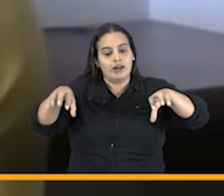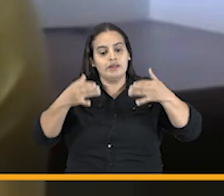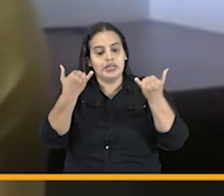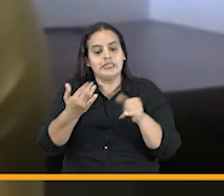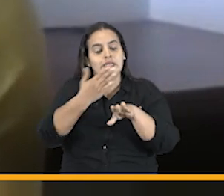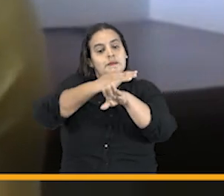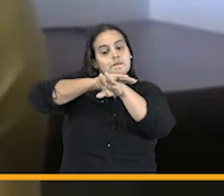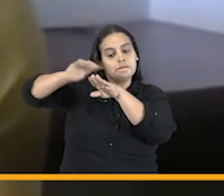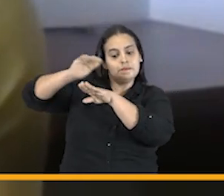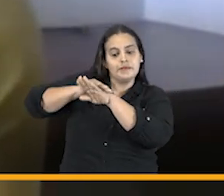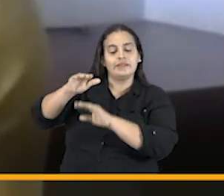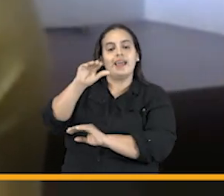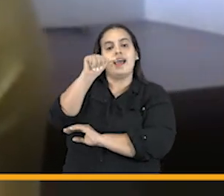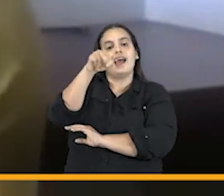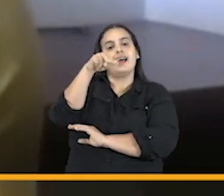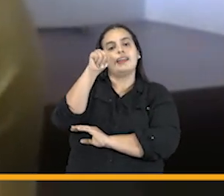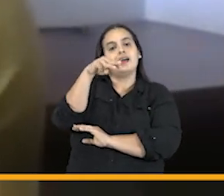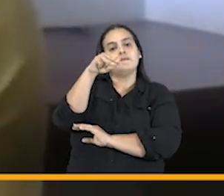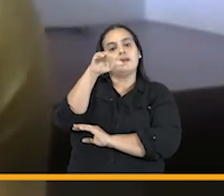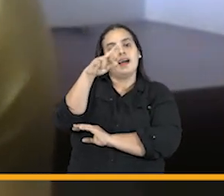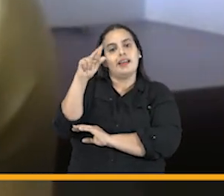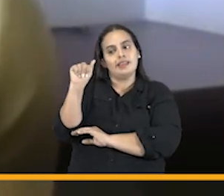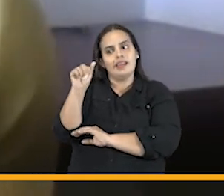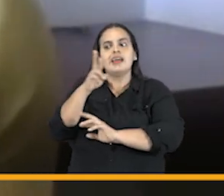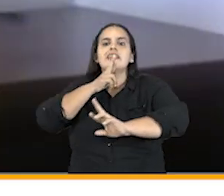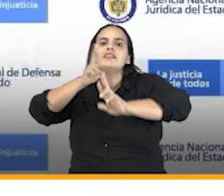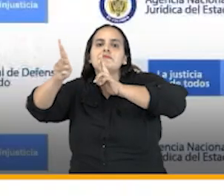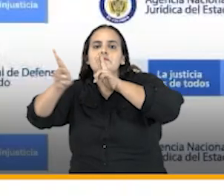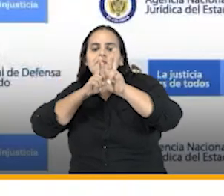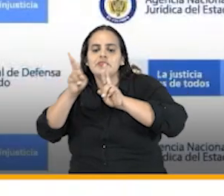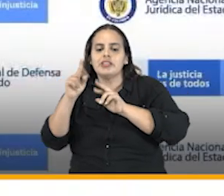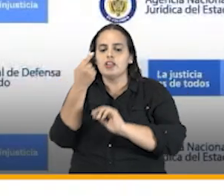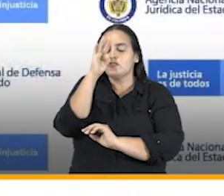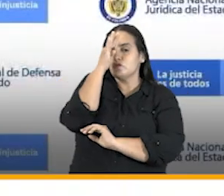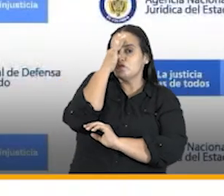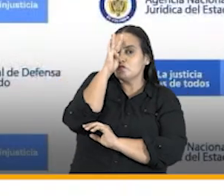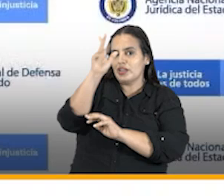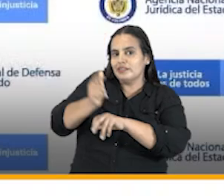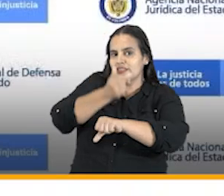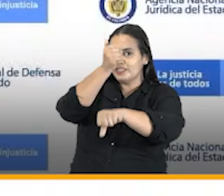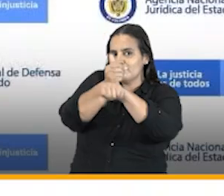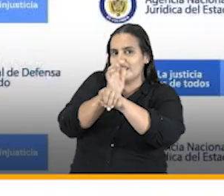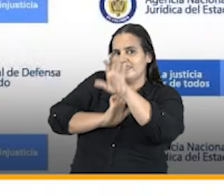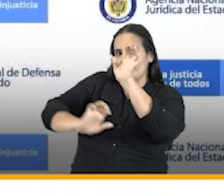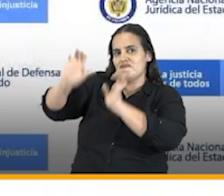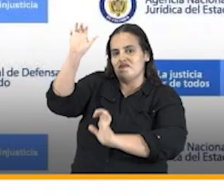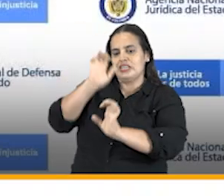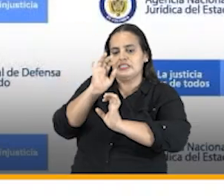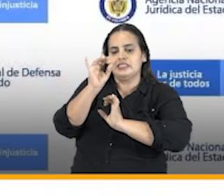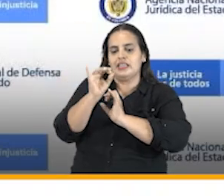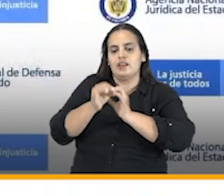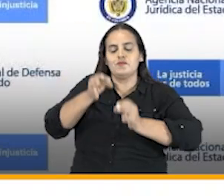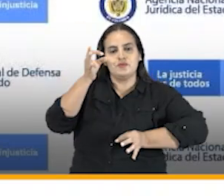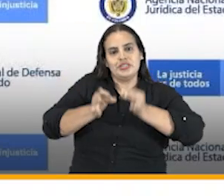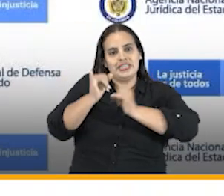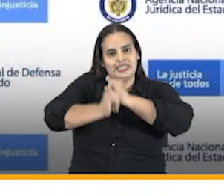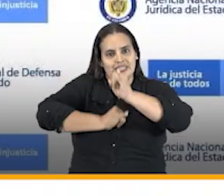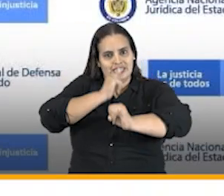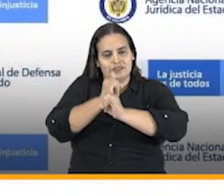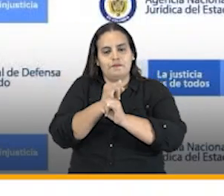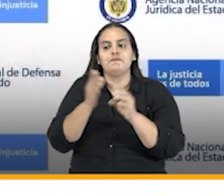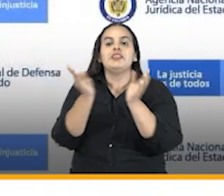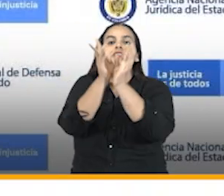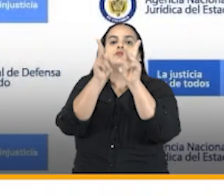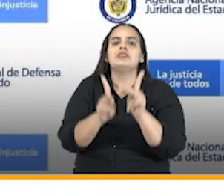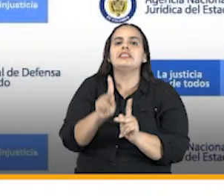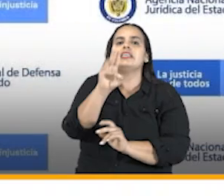invito a Ana María que nos ayude a responder la siguiente inquietud nuestra directora de defensa jurídica internacional la